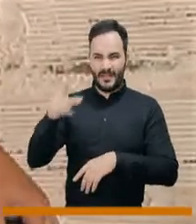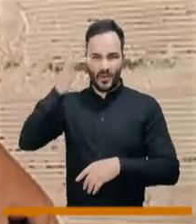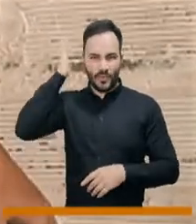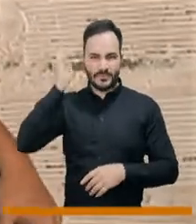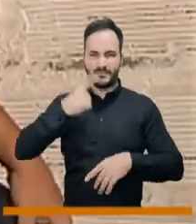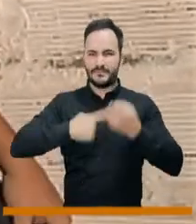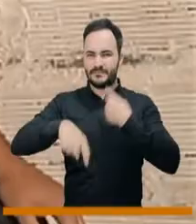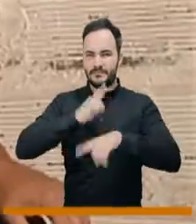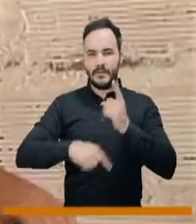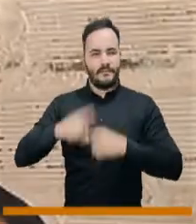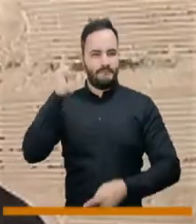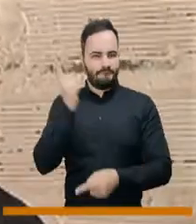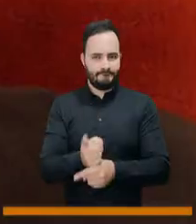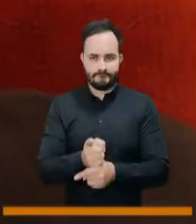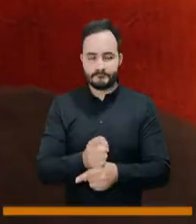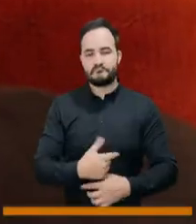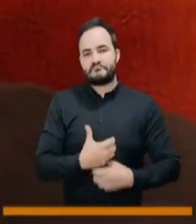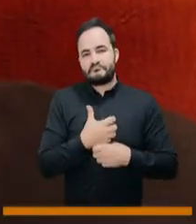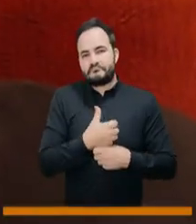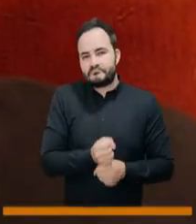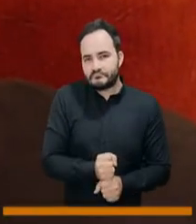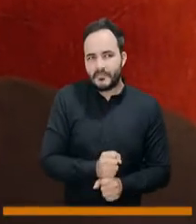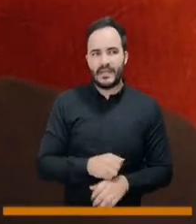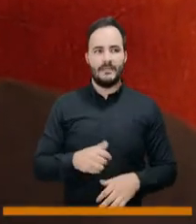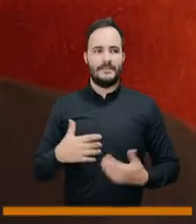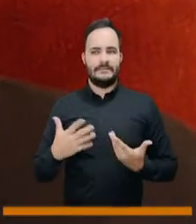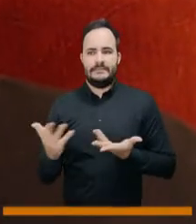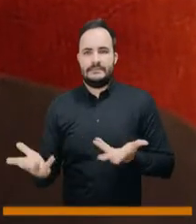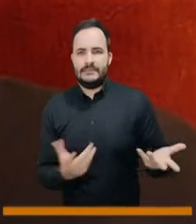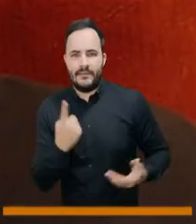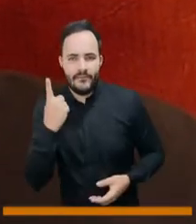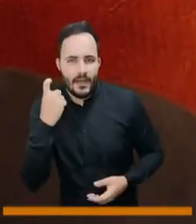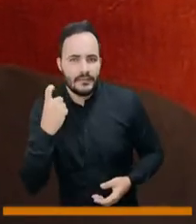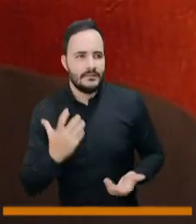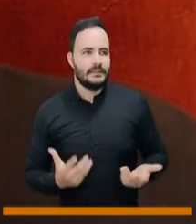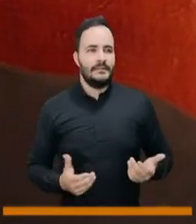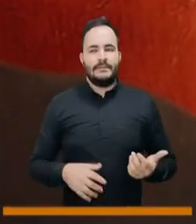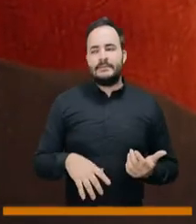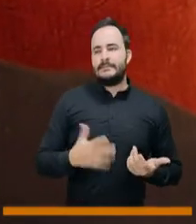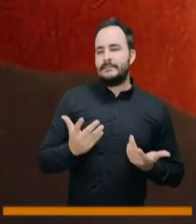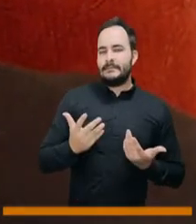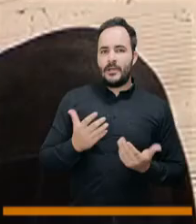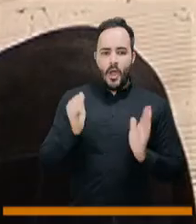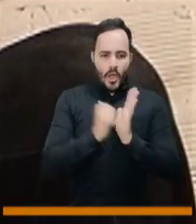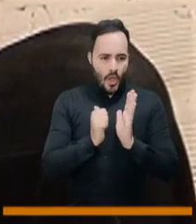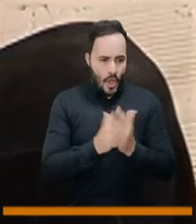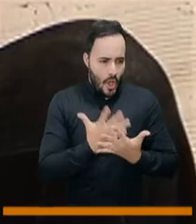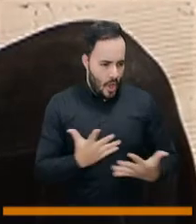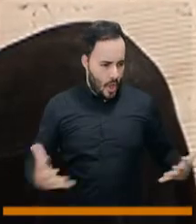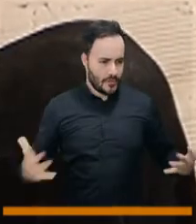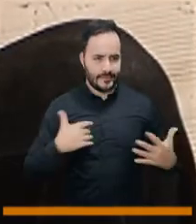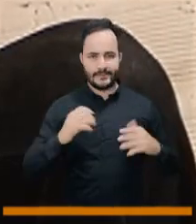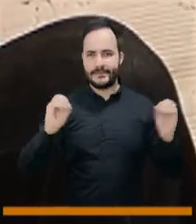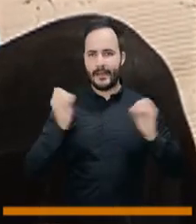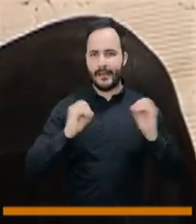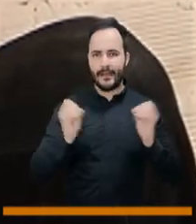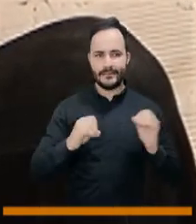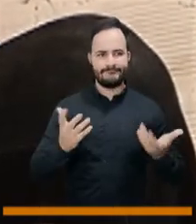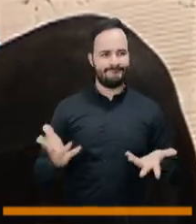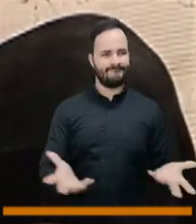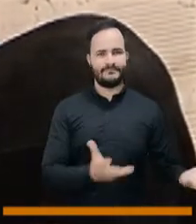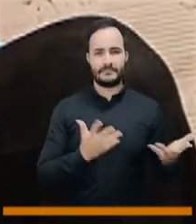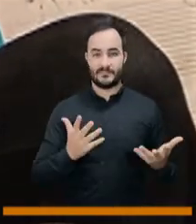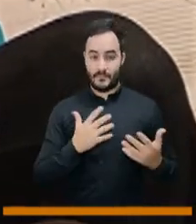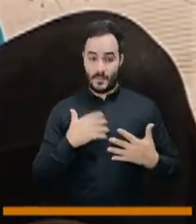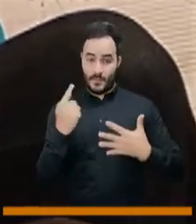que nos menciona el doctor Luis Bernardo Vélez. Estamos hablando de hambre, de carencias, estamos hablando de ausencias materiales en muchos sentidos,